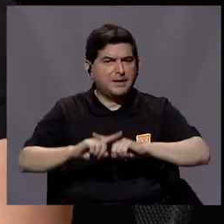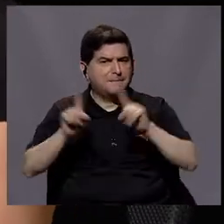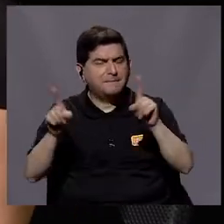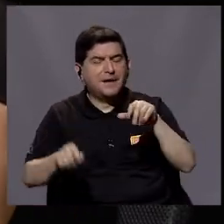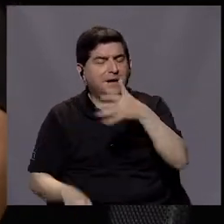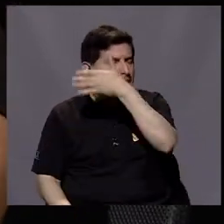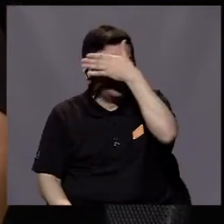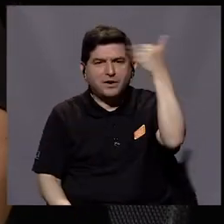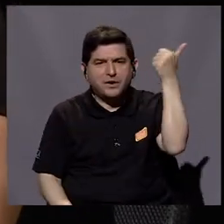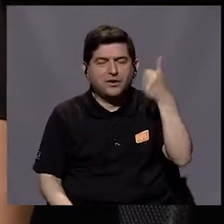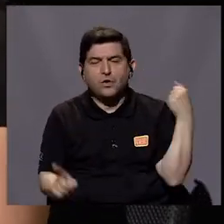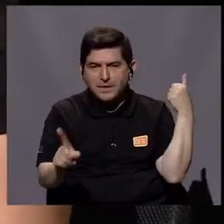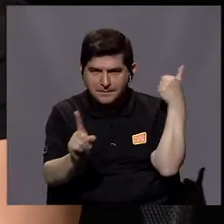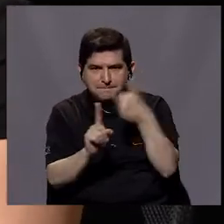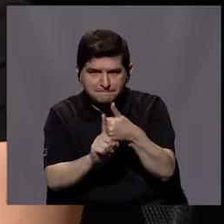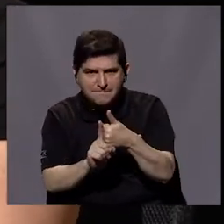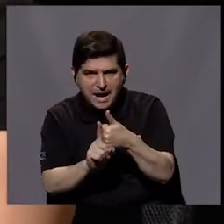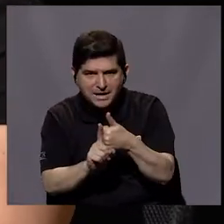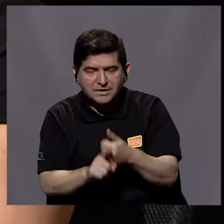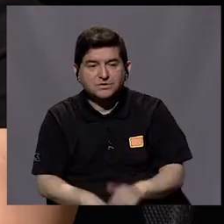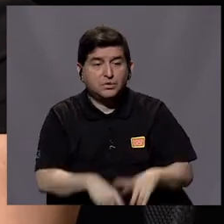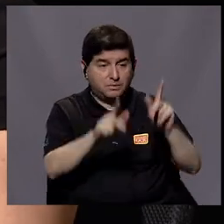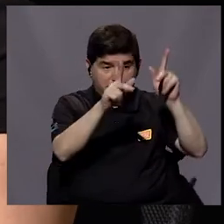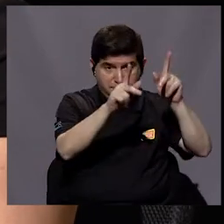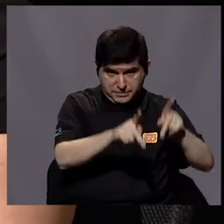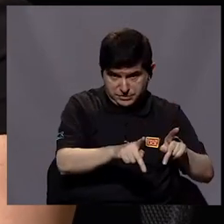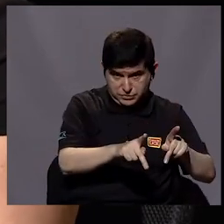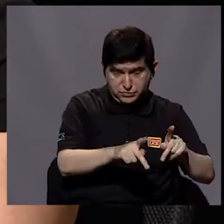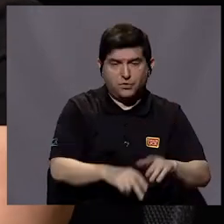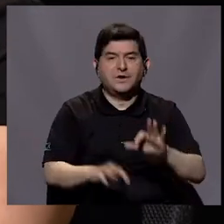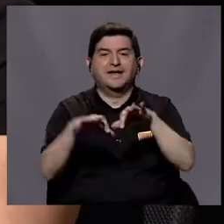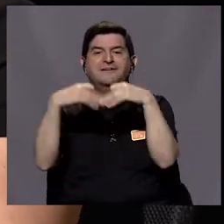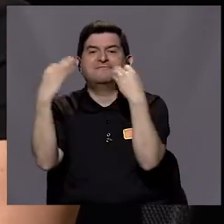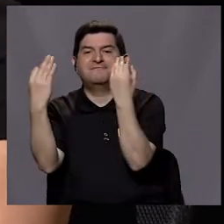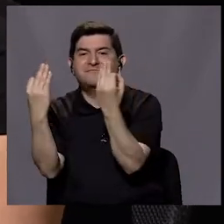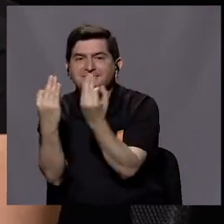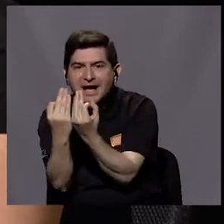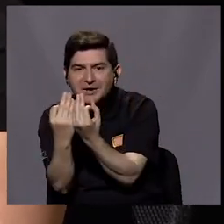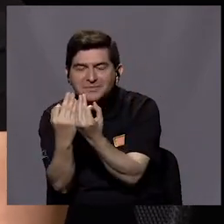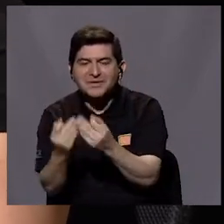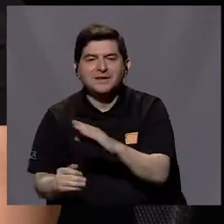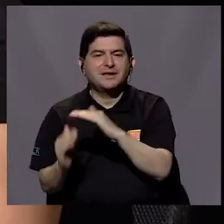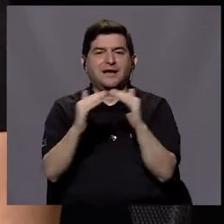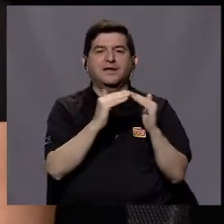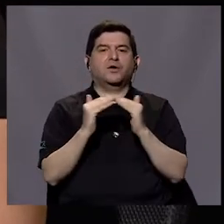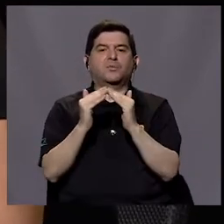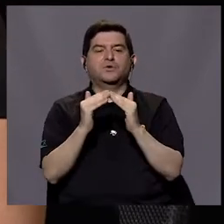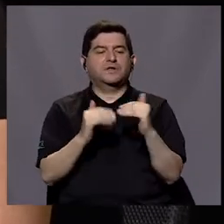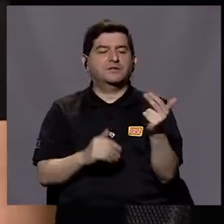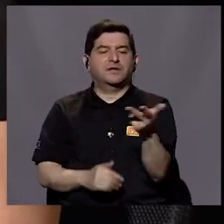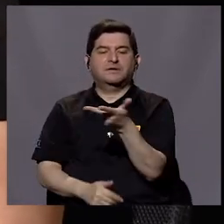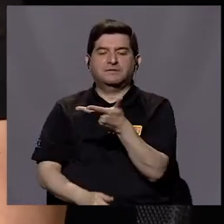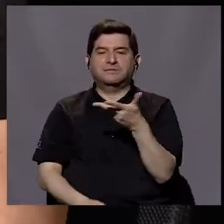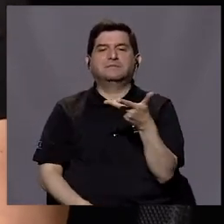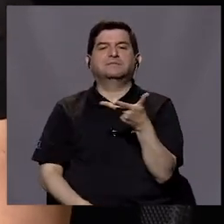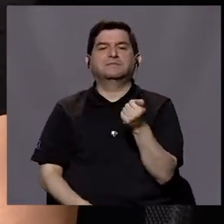sistema de salud, pero dejemos, no olvidemos el impacto que tiene en la persona, en su familia y en su comunidad.